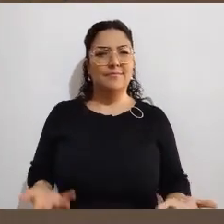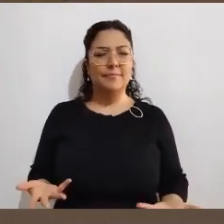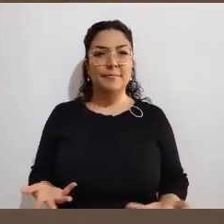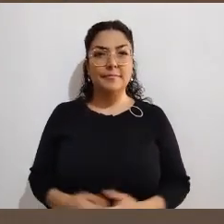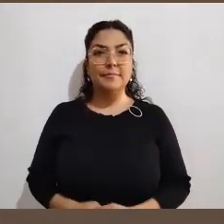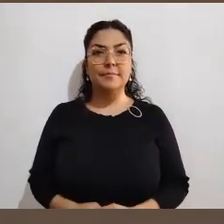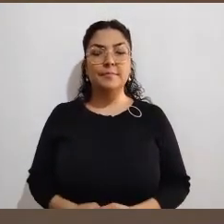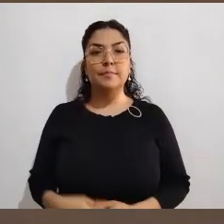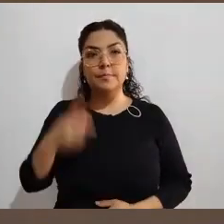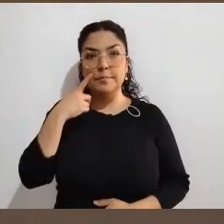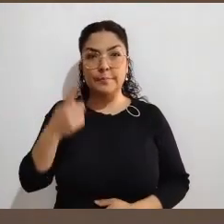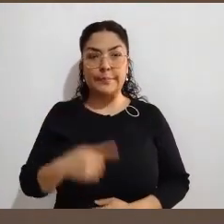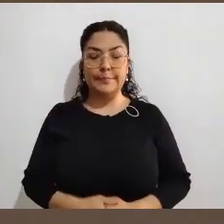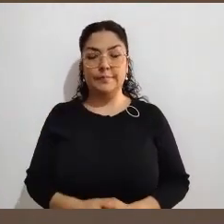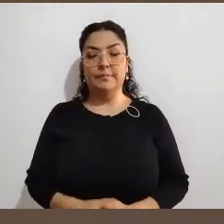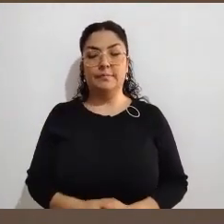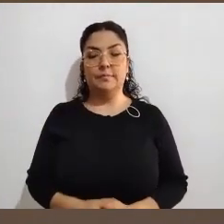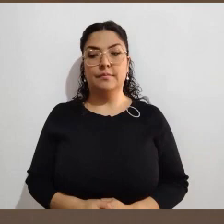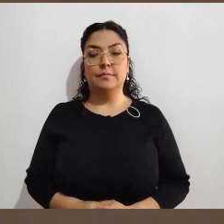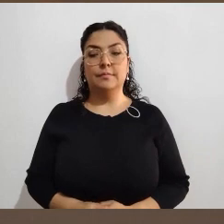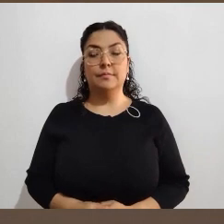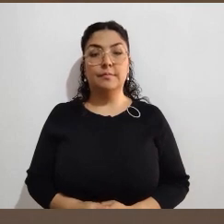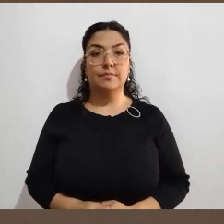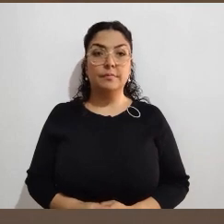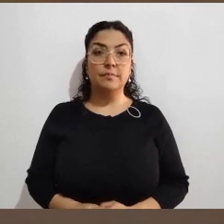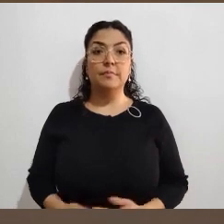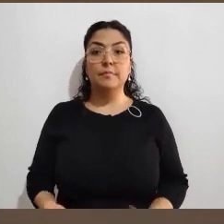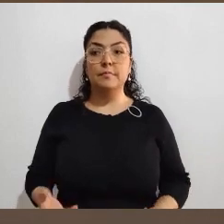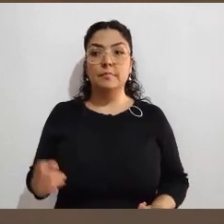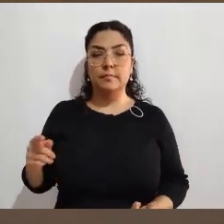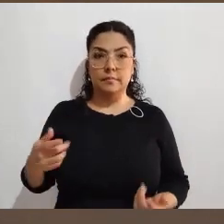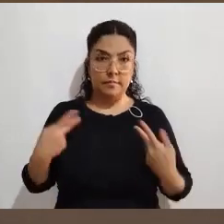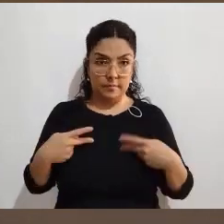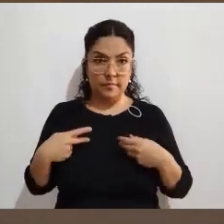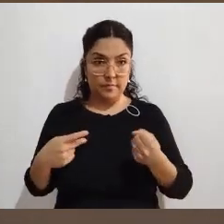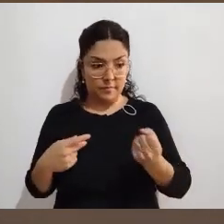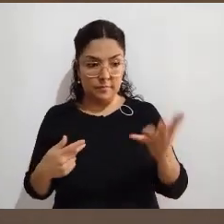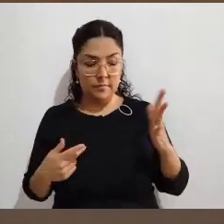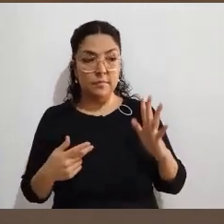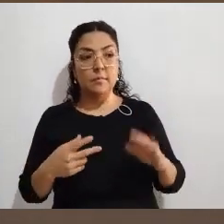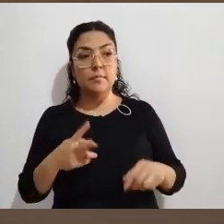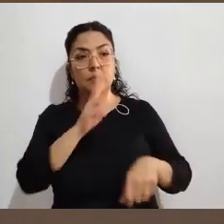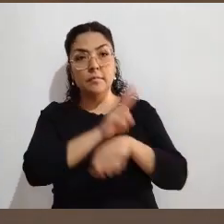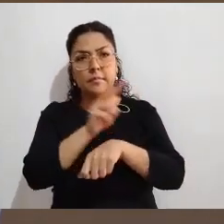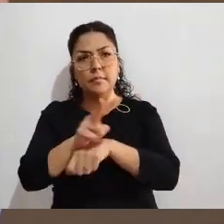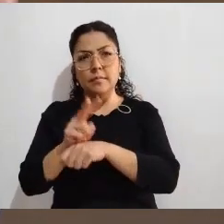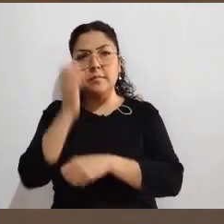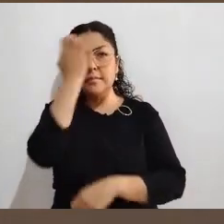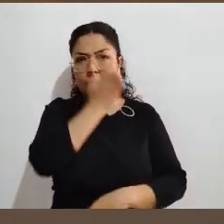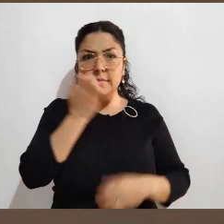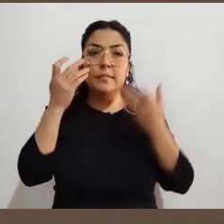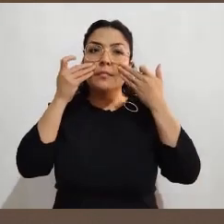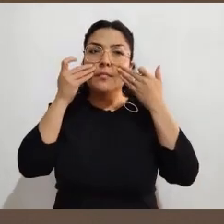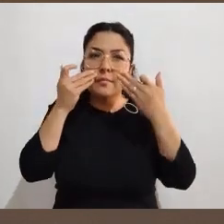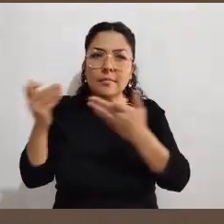Y volvemos un poco a lo que yo les platicaba antes. Las personas que se dedican a la observación electoral pueden ser ciudadanas,